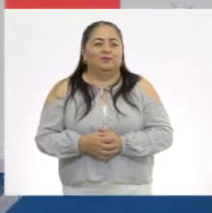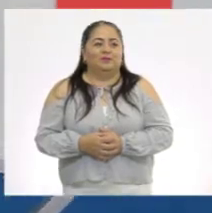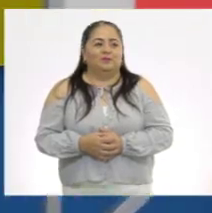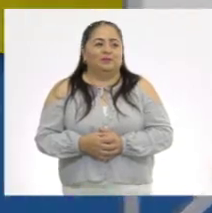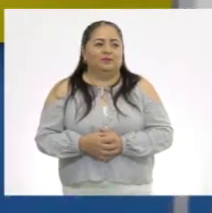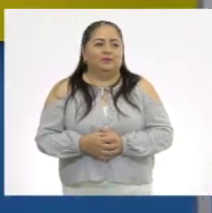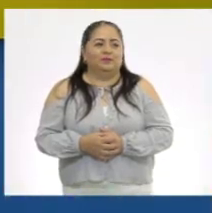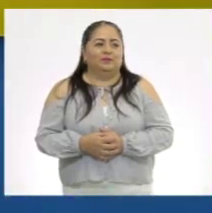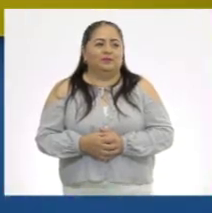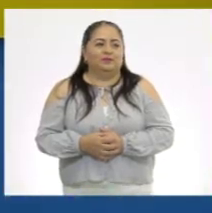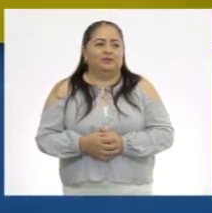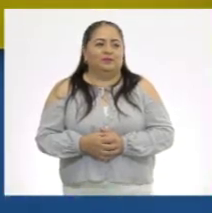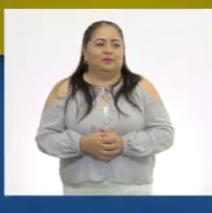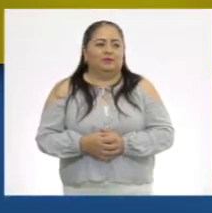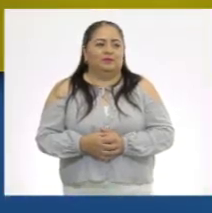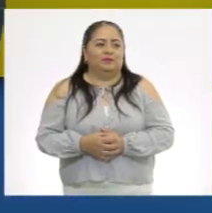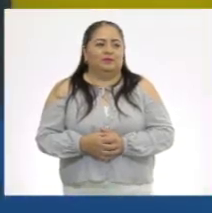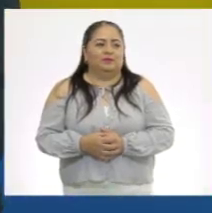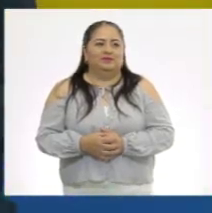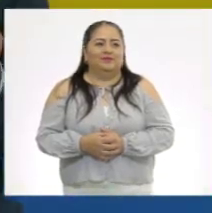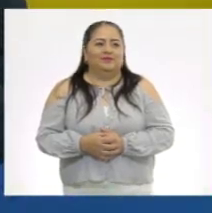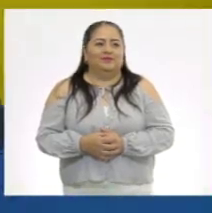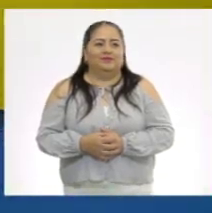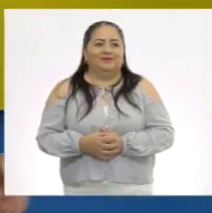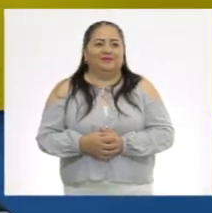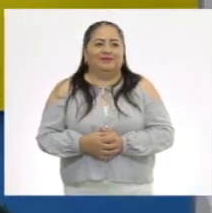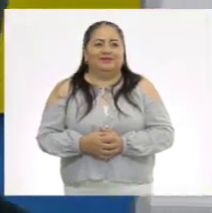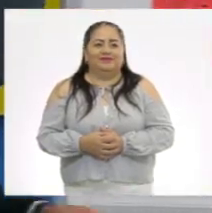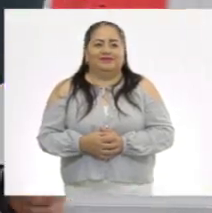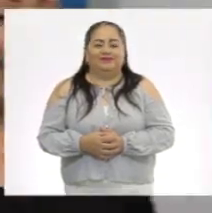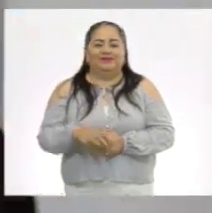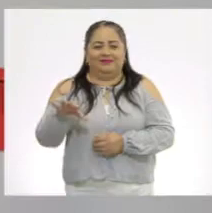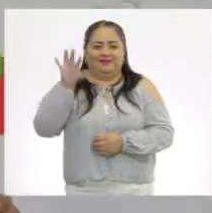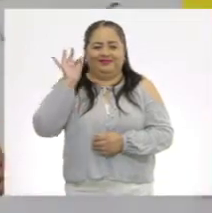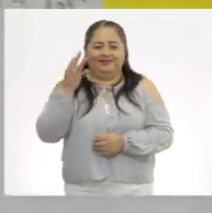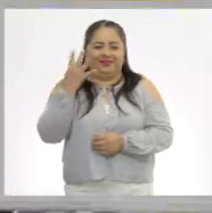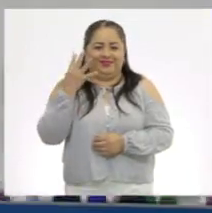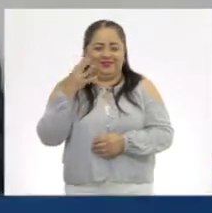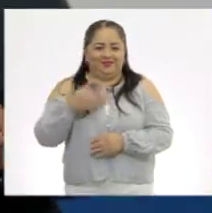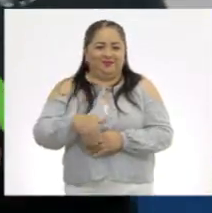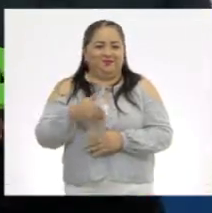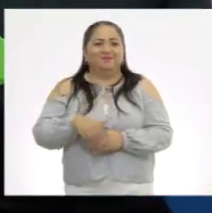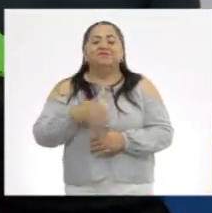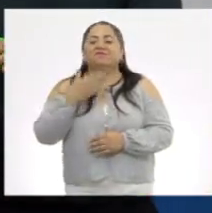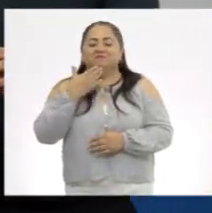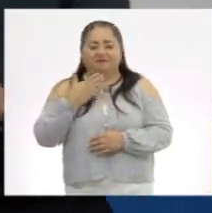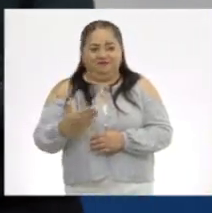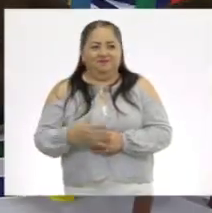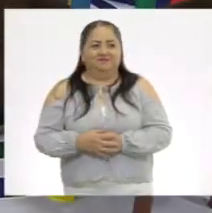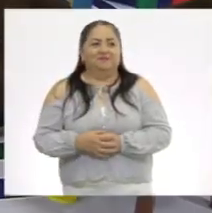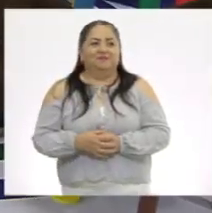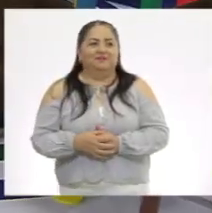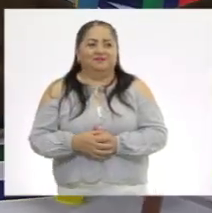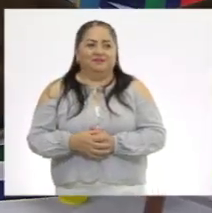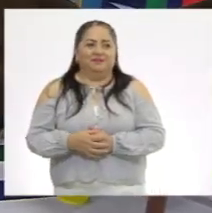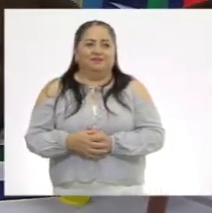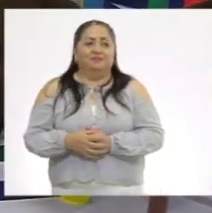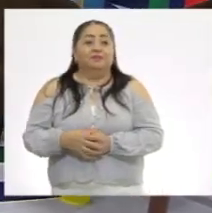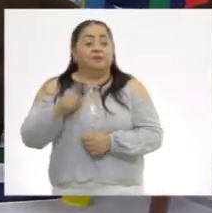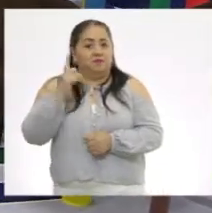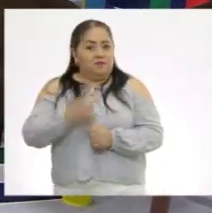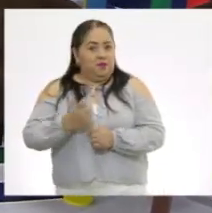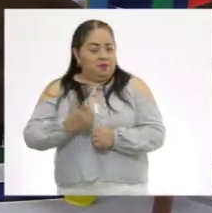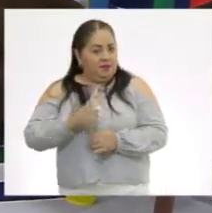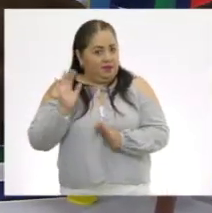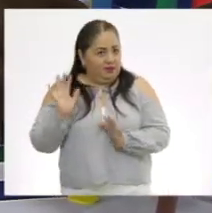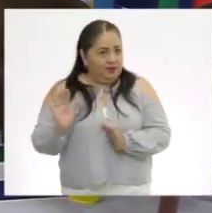¿Este se puede? Ah, no, aquí está. Ah, ok. Sí lo encontró. Espera, primero te voy a decir una